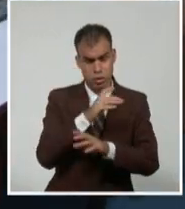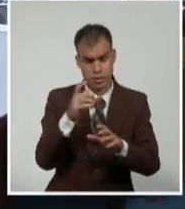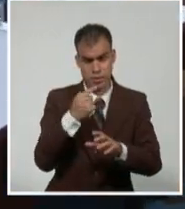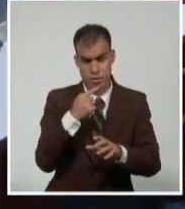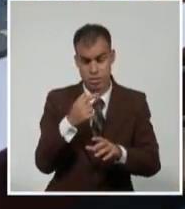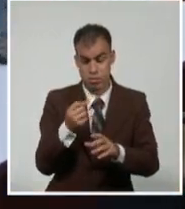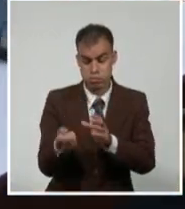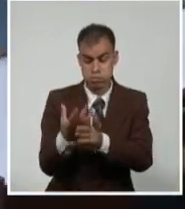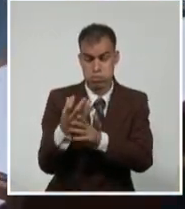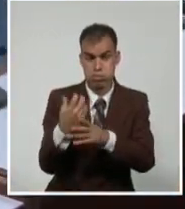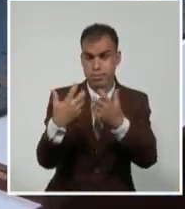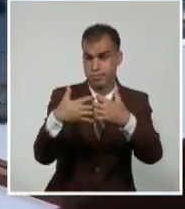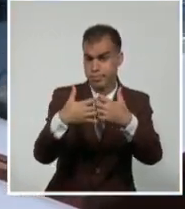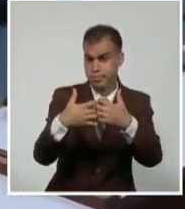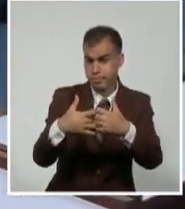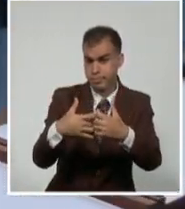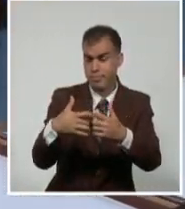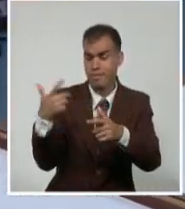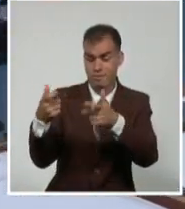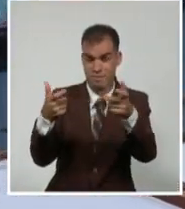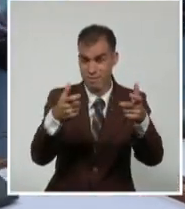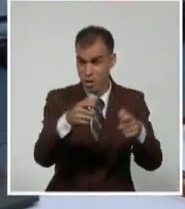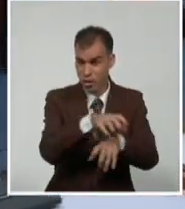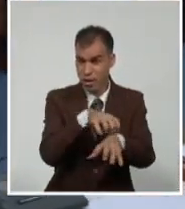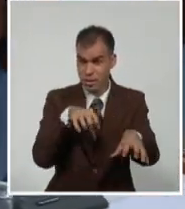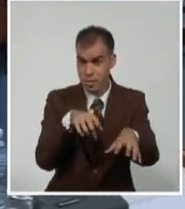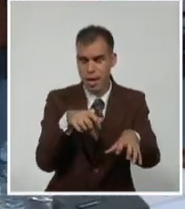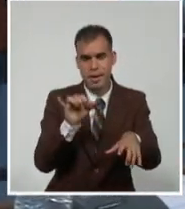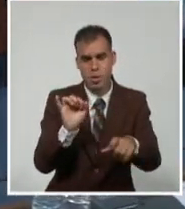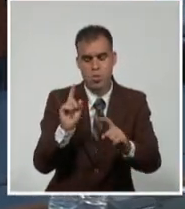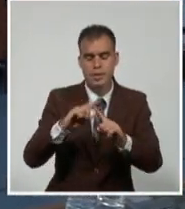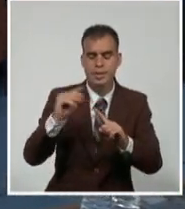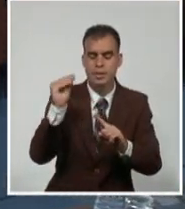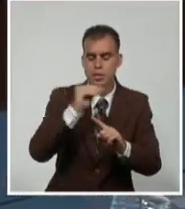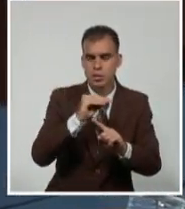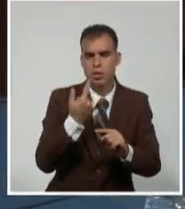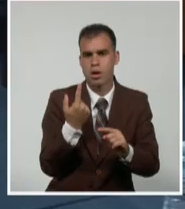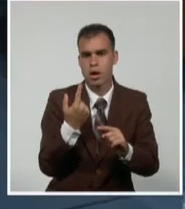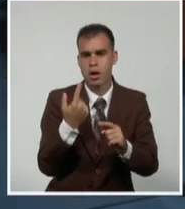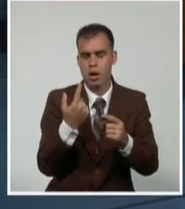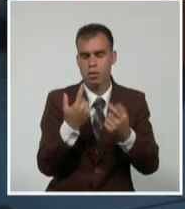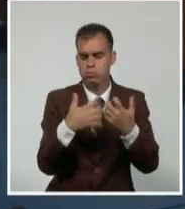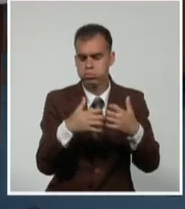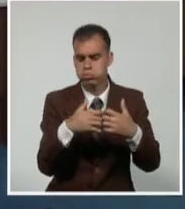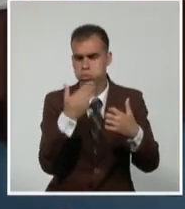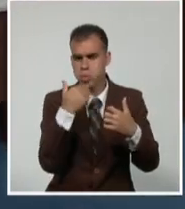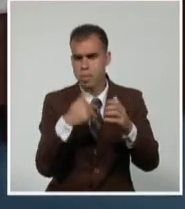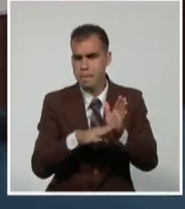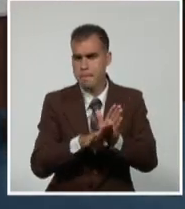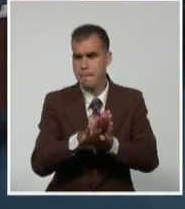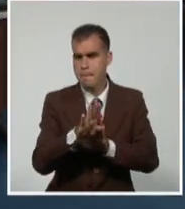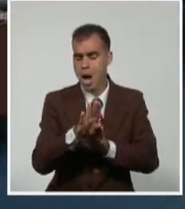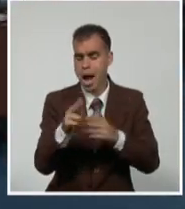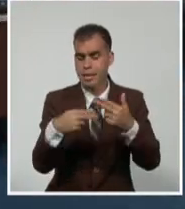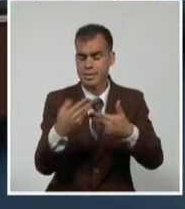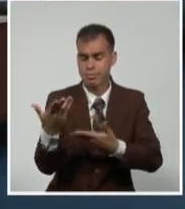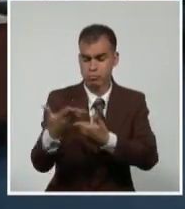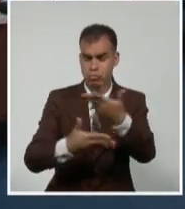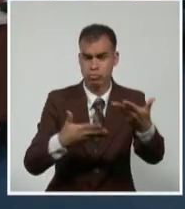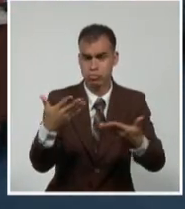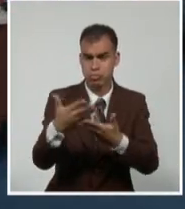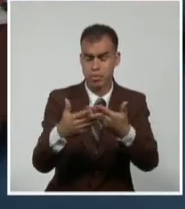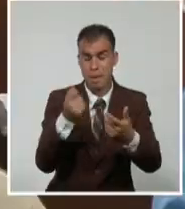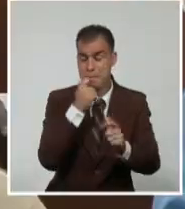el desarrollo de plataformas tecnológicas, la inversión en capacidades productivas, el desarrollo de negocios y el incremento de las